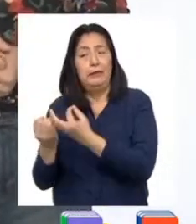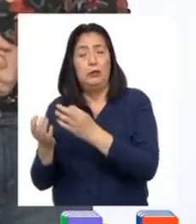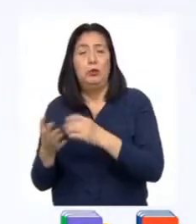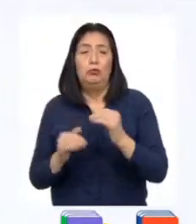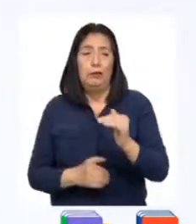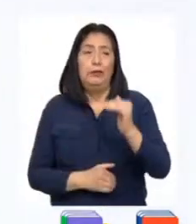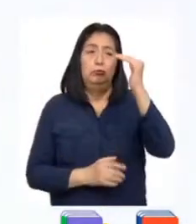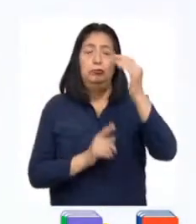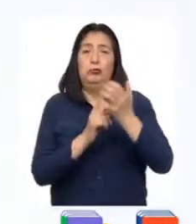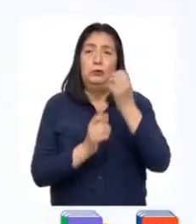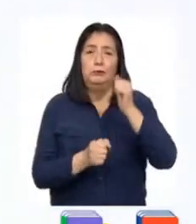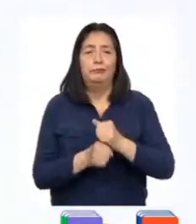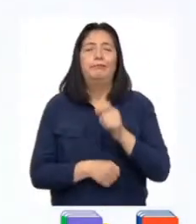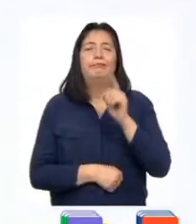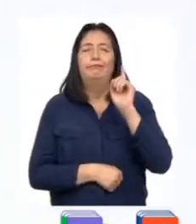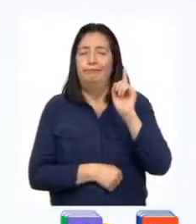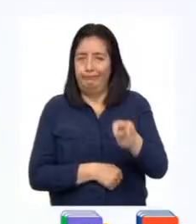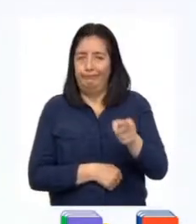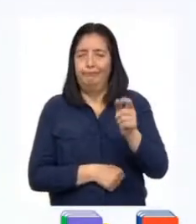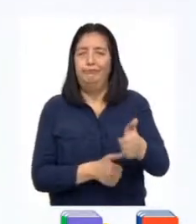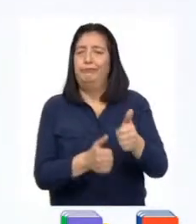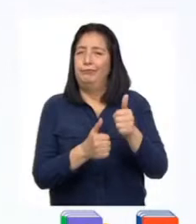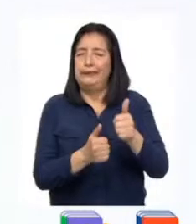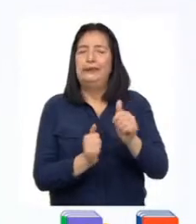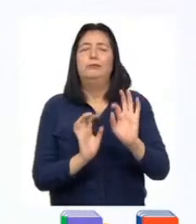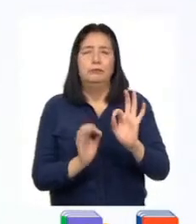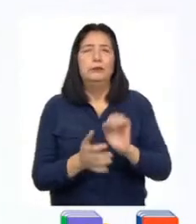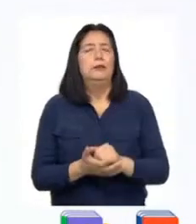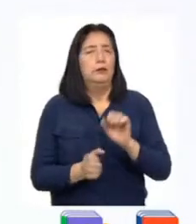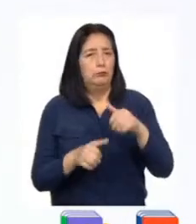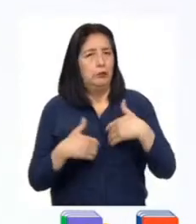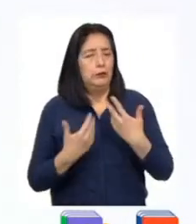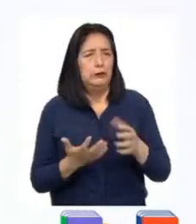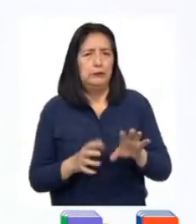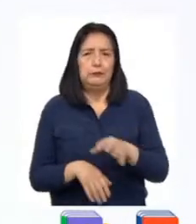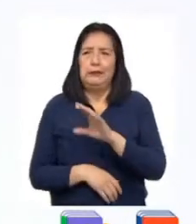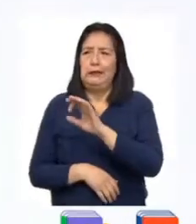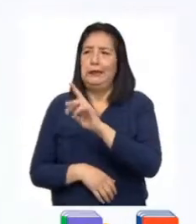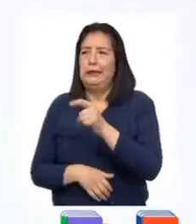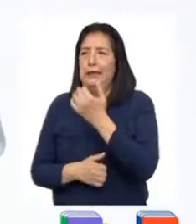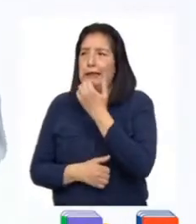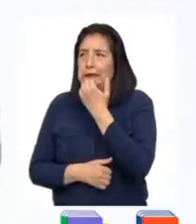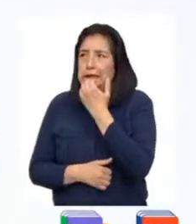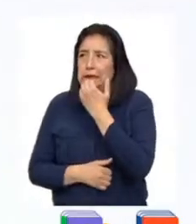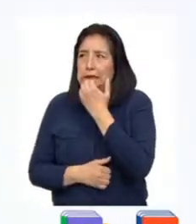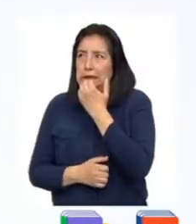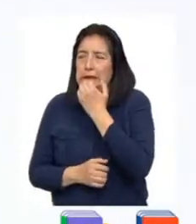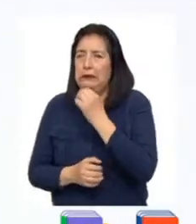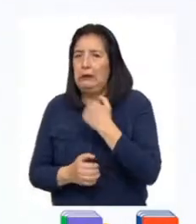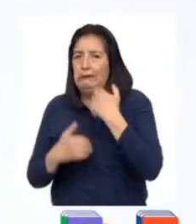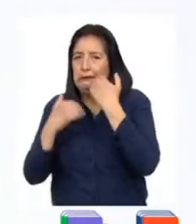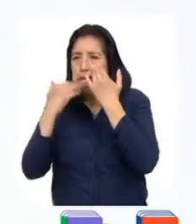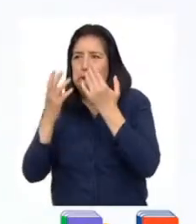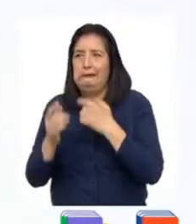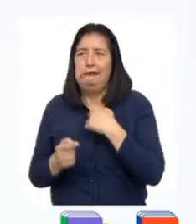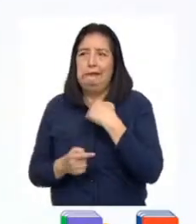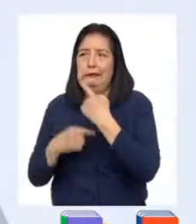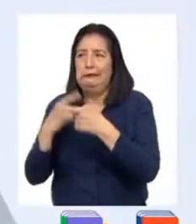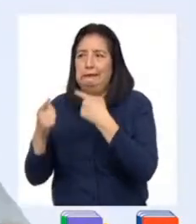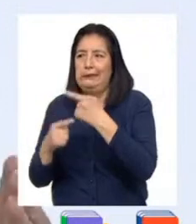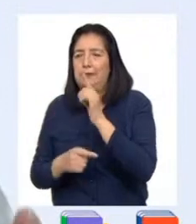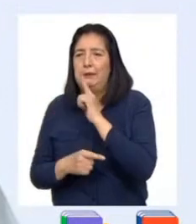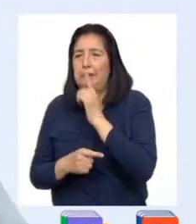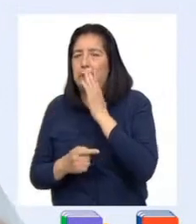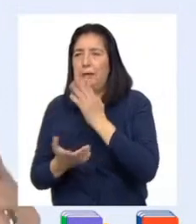confianza. Es una buena alternativa. Y si Clara tuviera miedo o mucha vergüenza de acudir a sus papás,